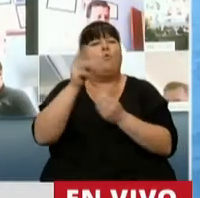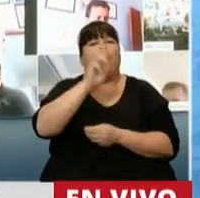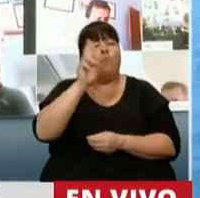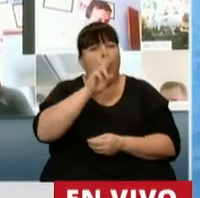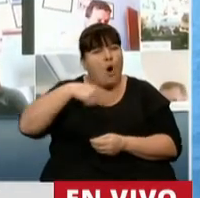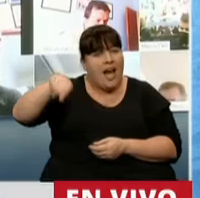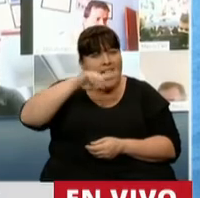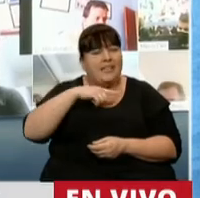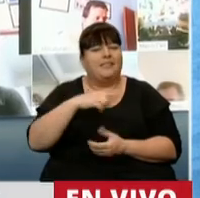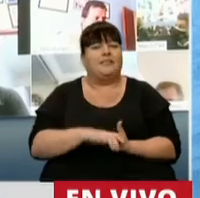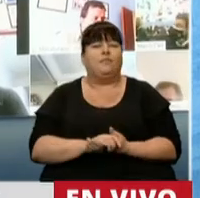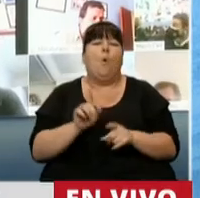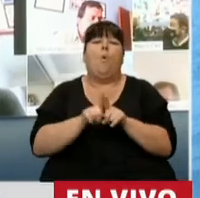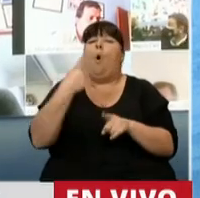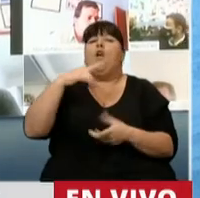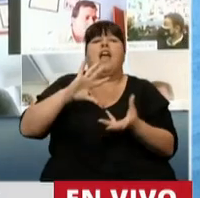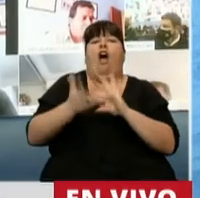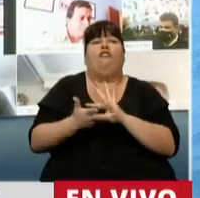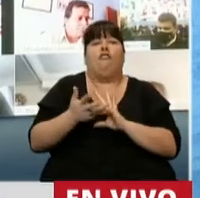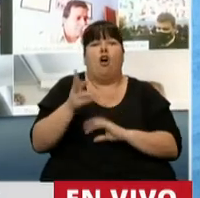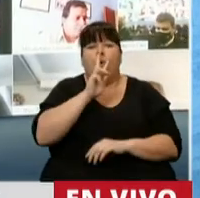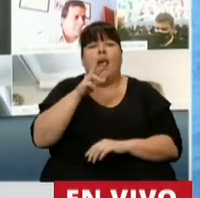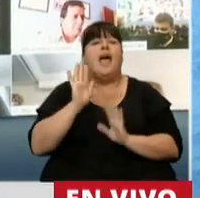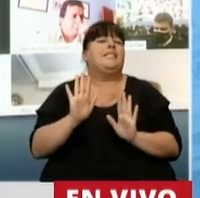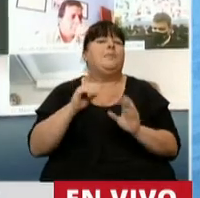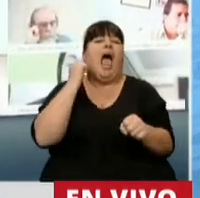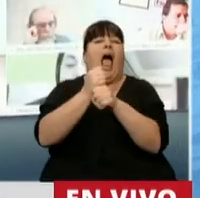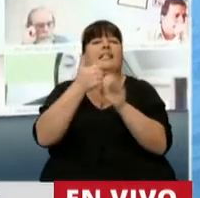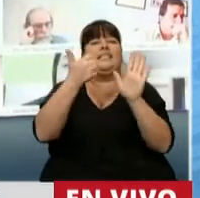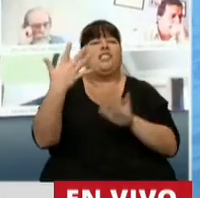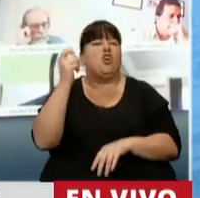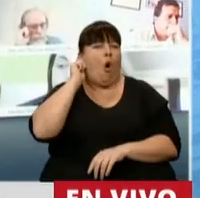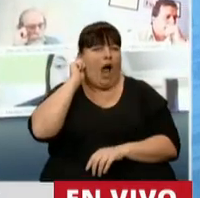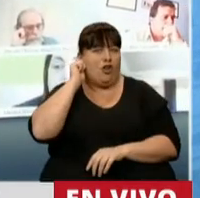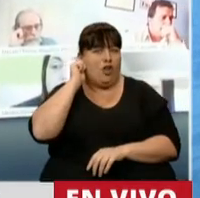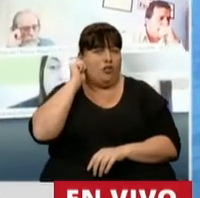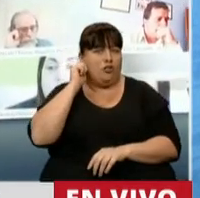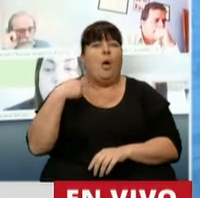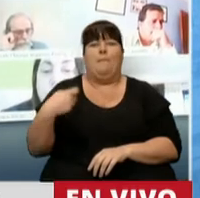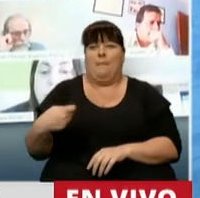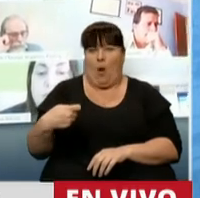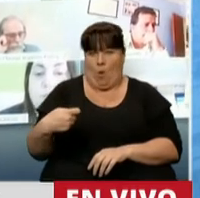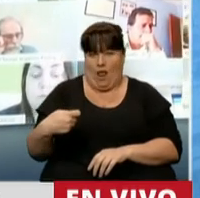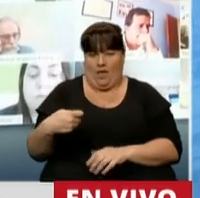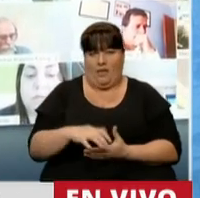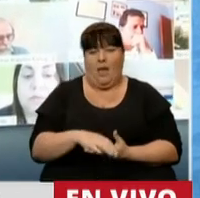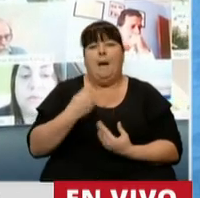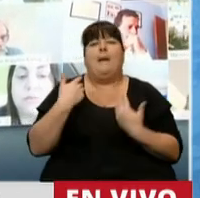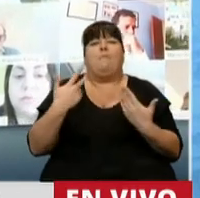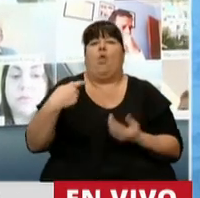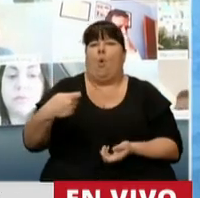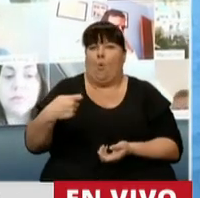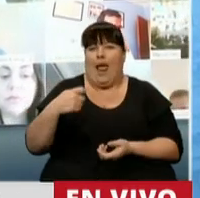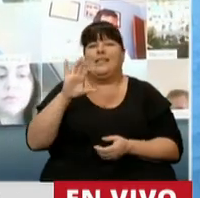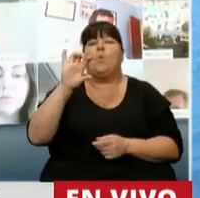mujeres como única posibilidad esperar a tener 65 años para acceder